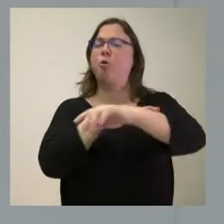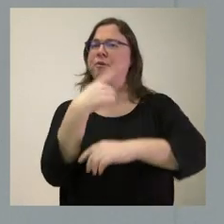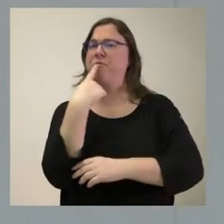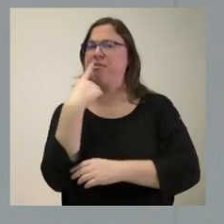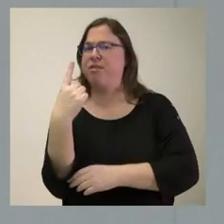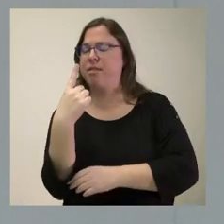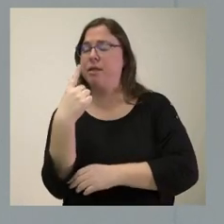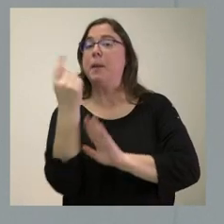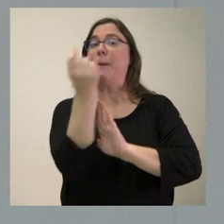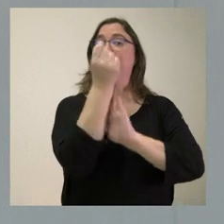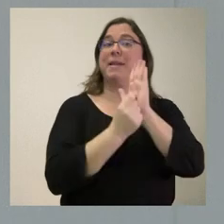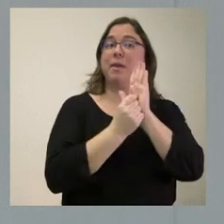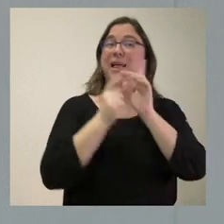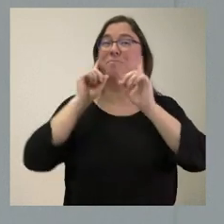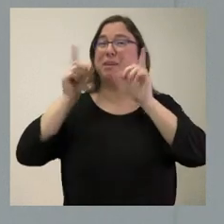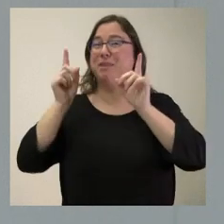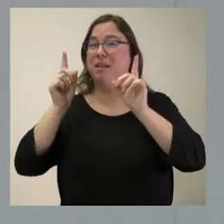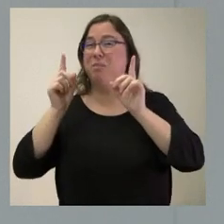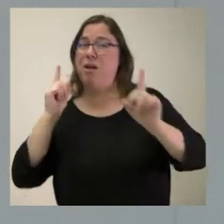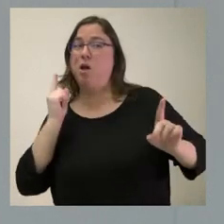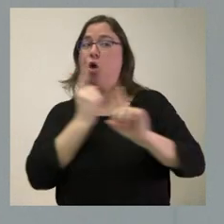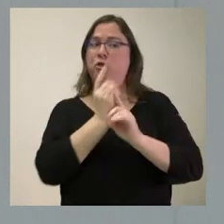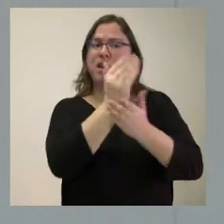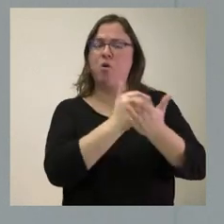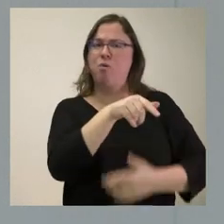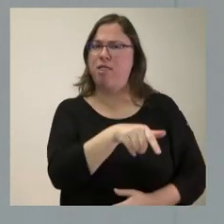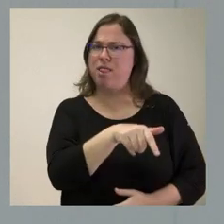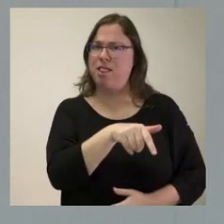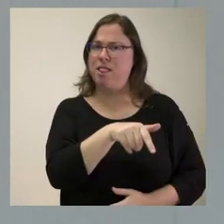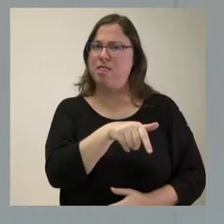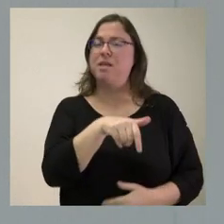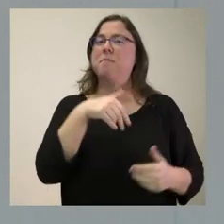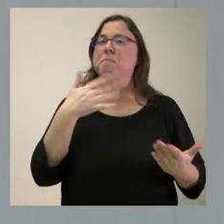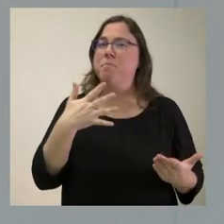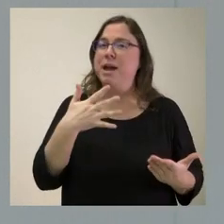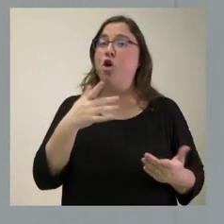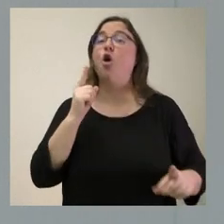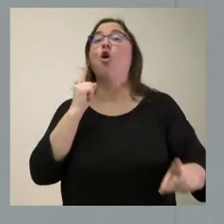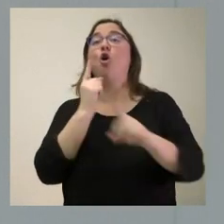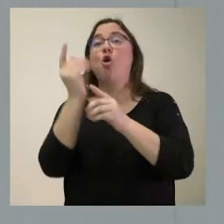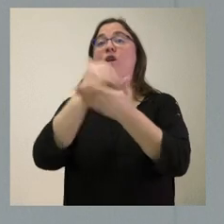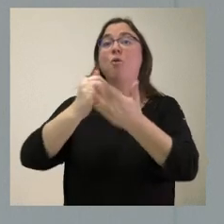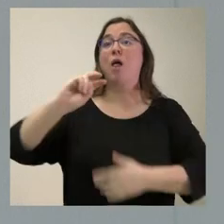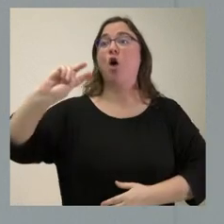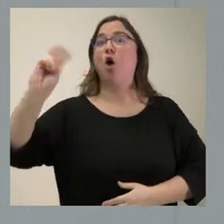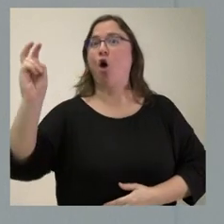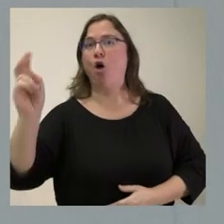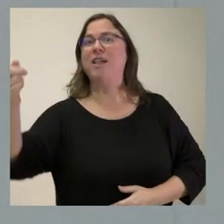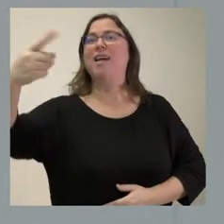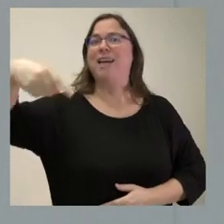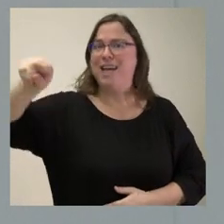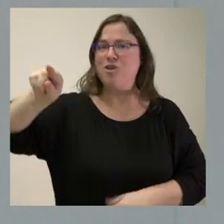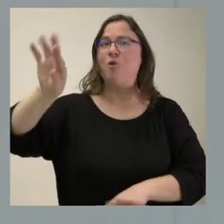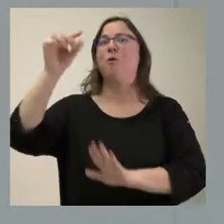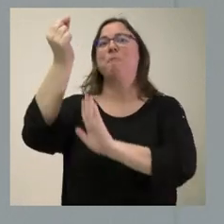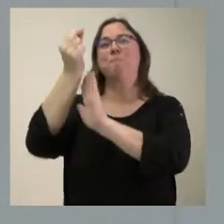medidas preventivas contra una comunidad autónoma. Pero contra comunidades autónomas que sí que toman medidas